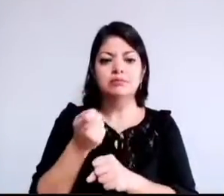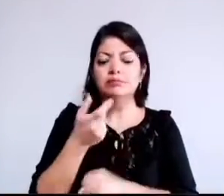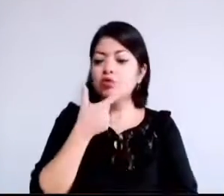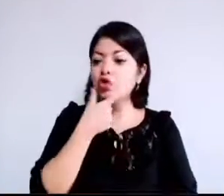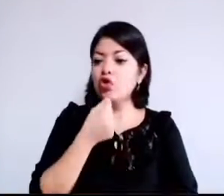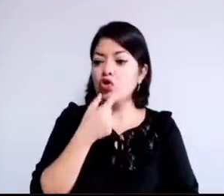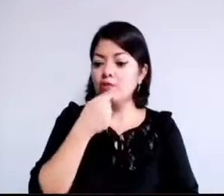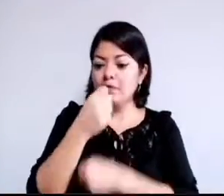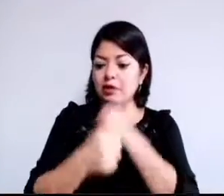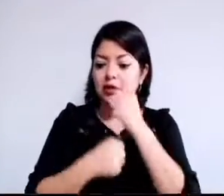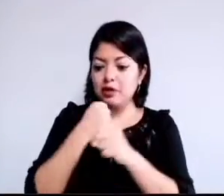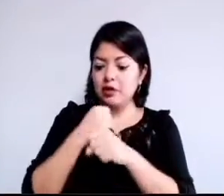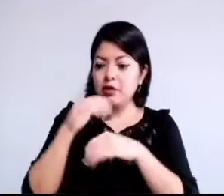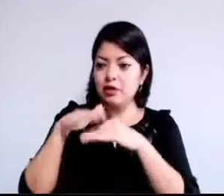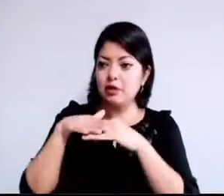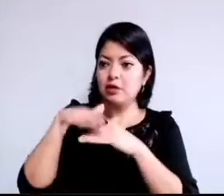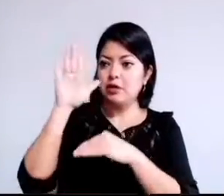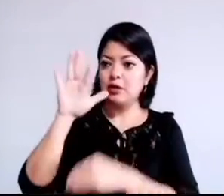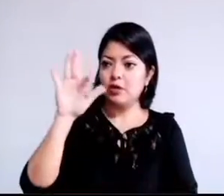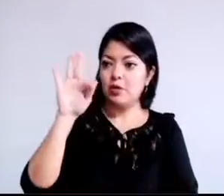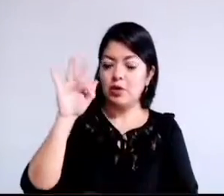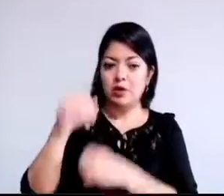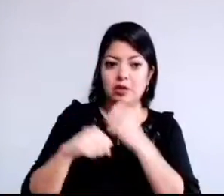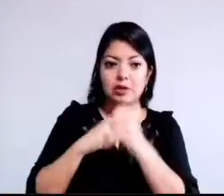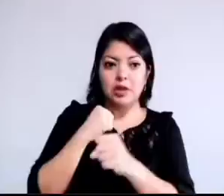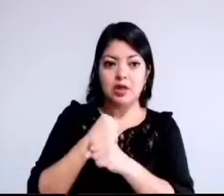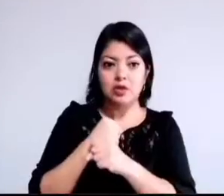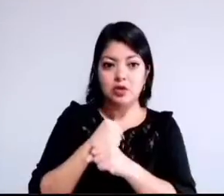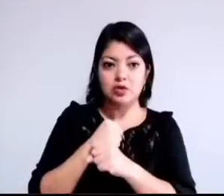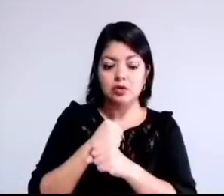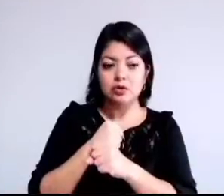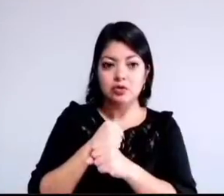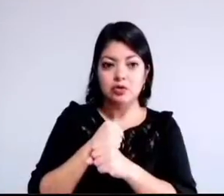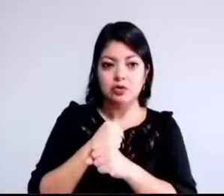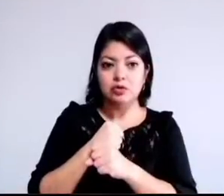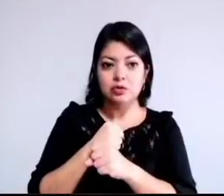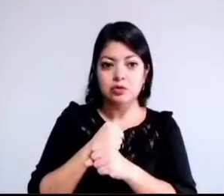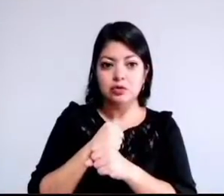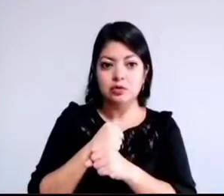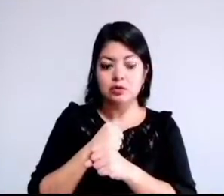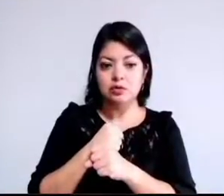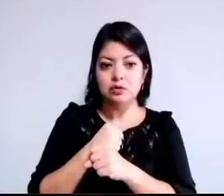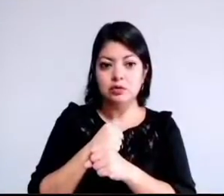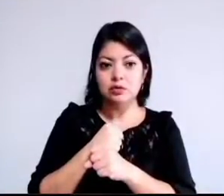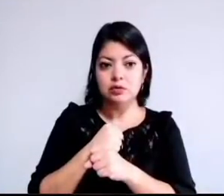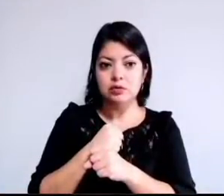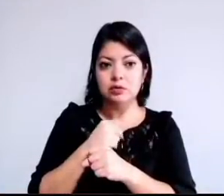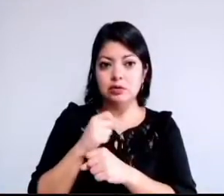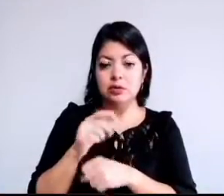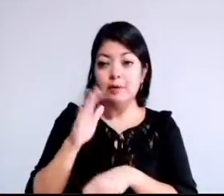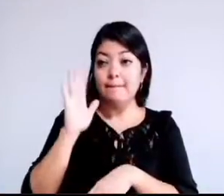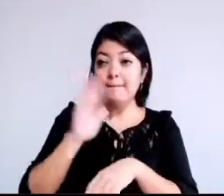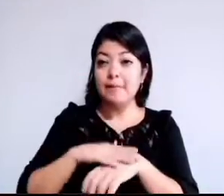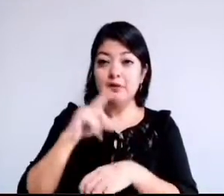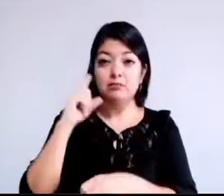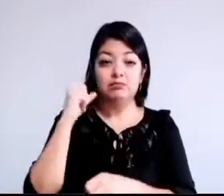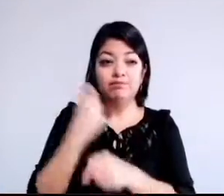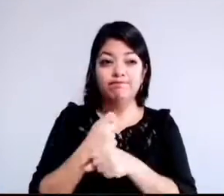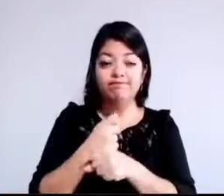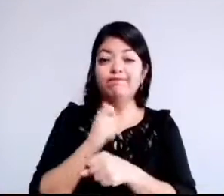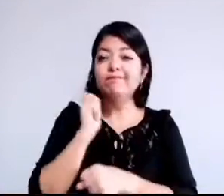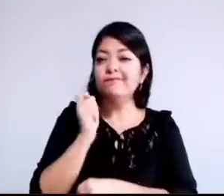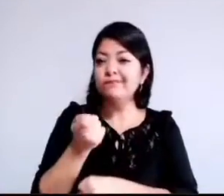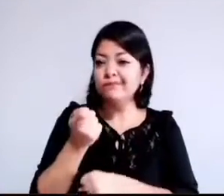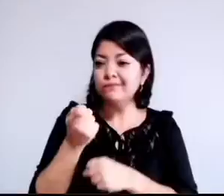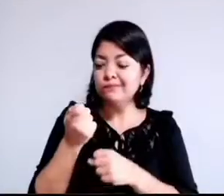mayores de 40 años y alcanza a su pico de casos a los 65 años.